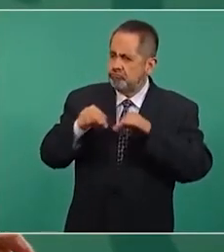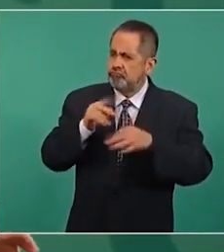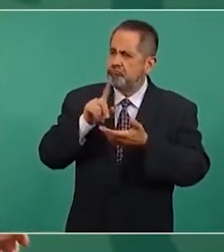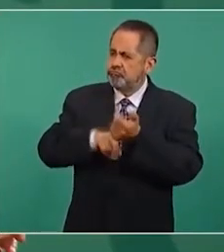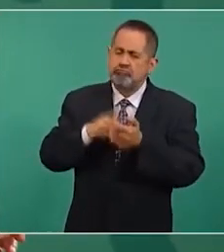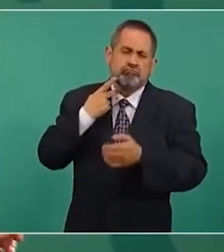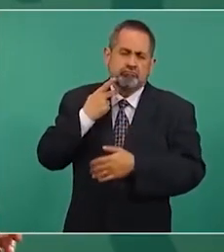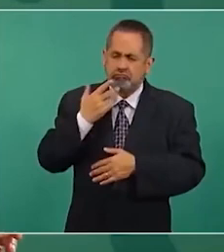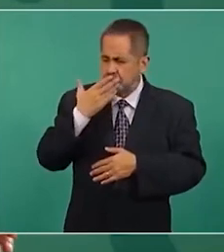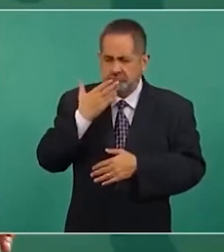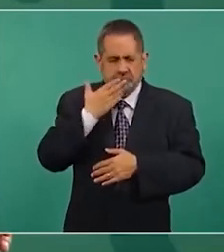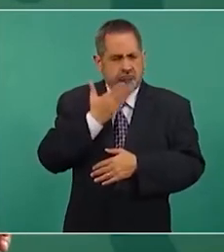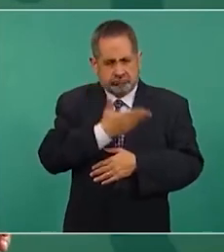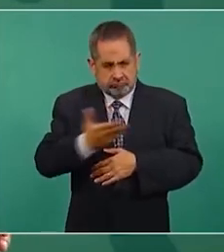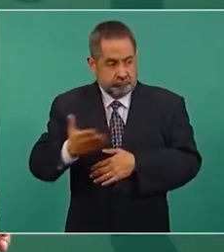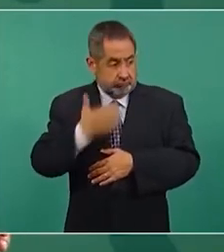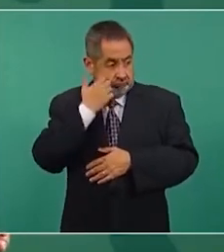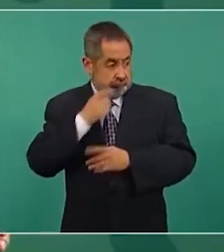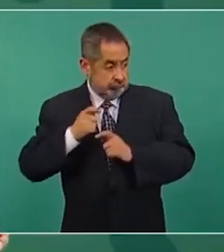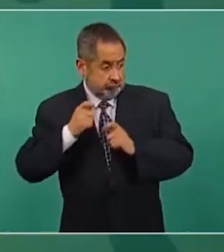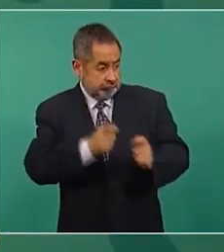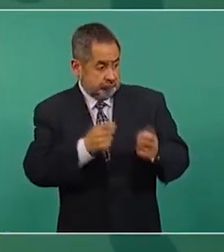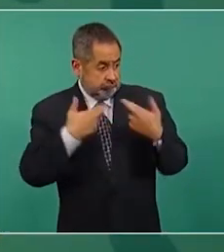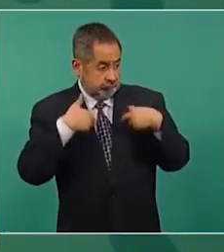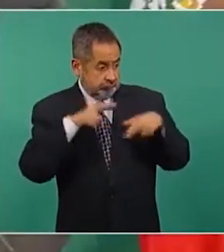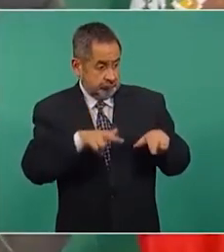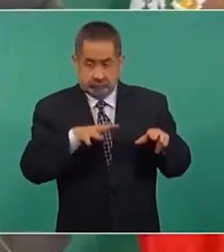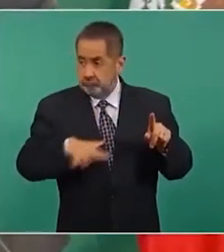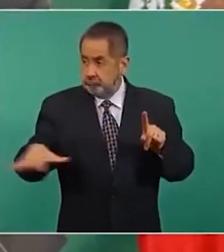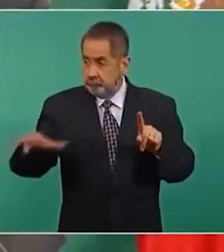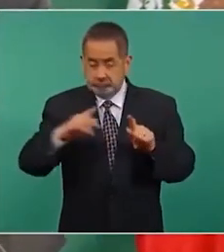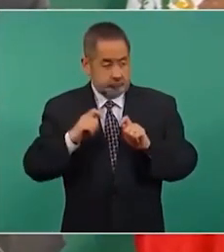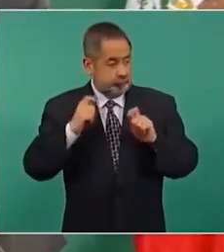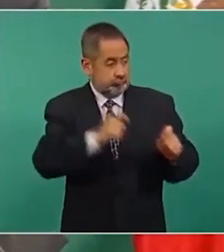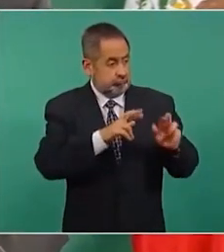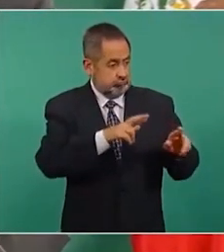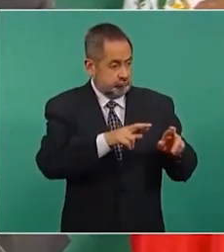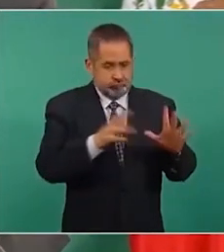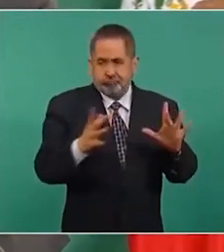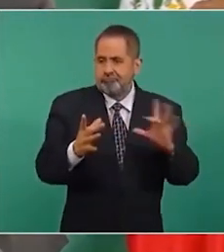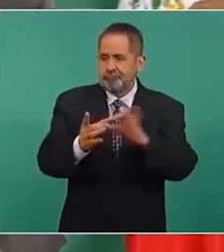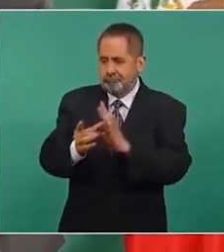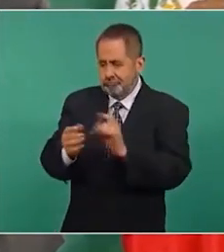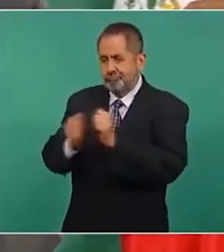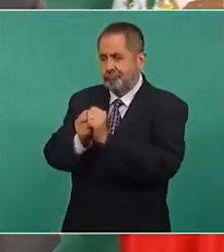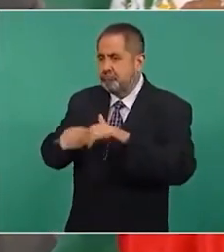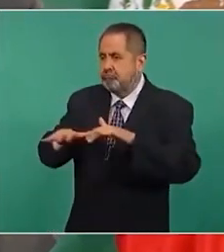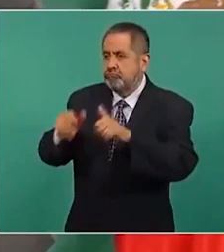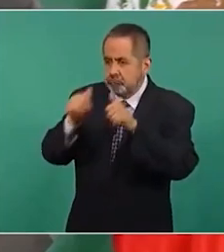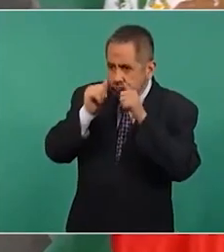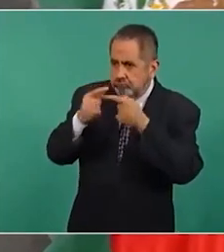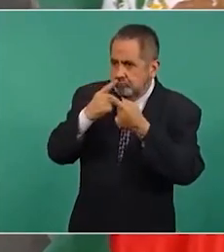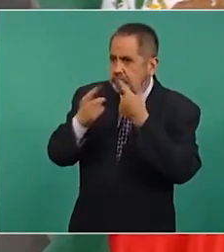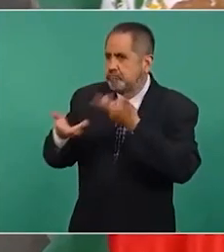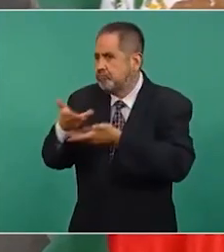quieres participar quieres representar al pueblo voltea a ver al pueblo atienda al pueblo